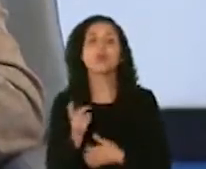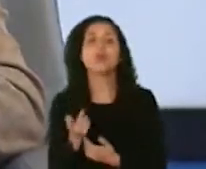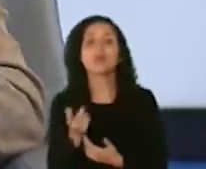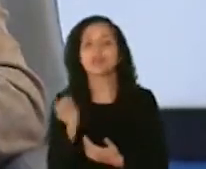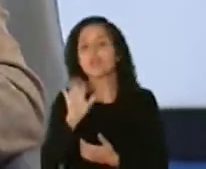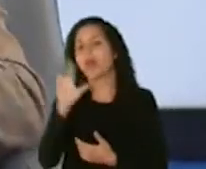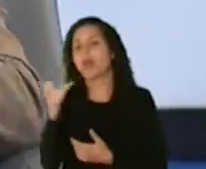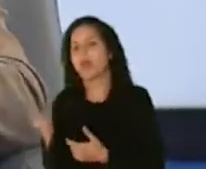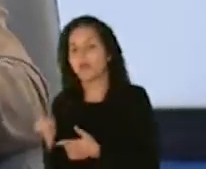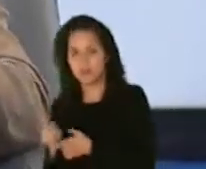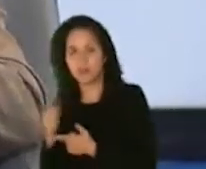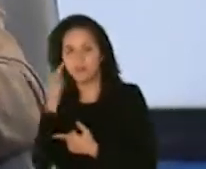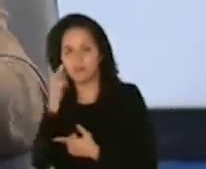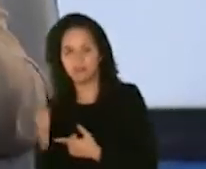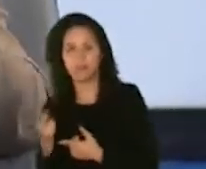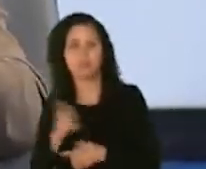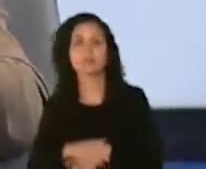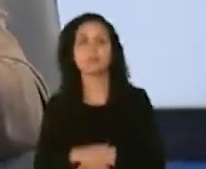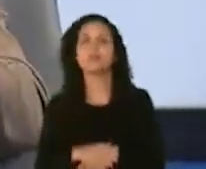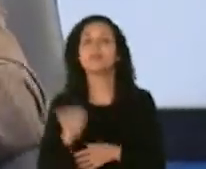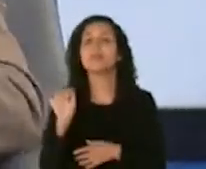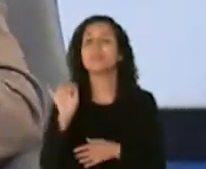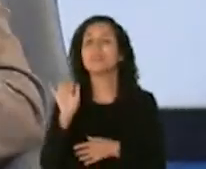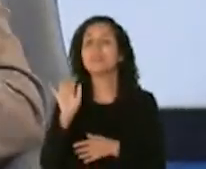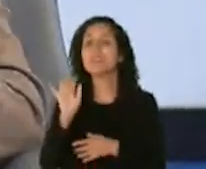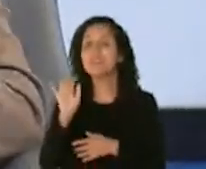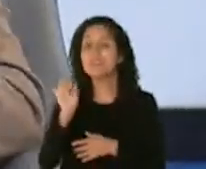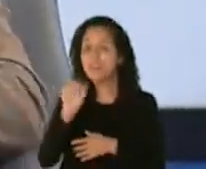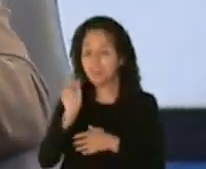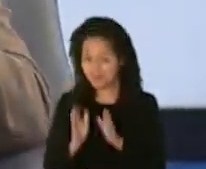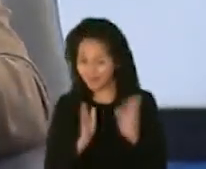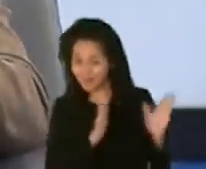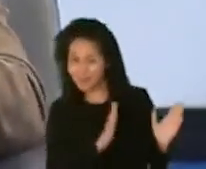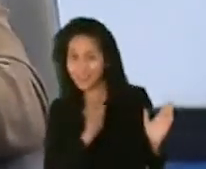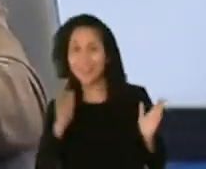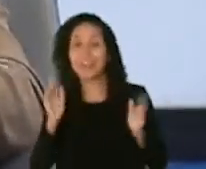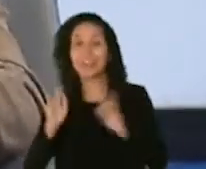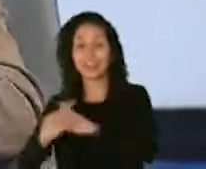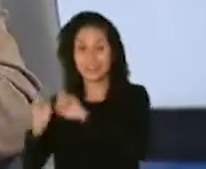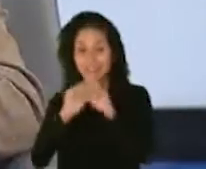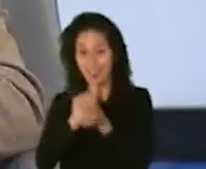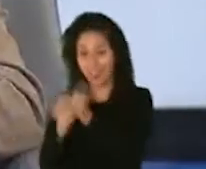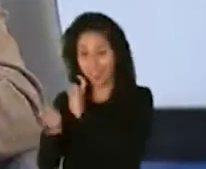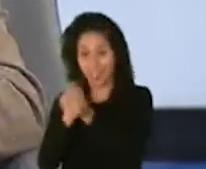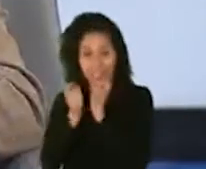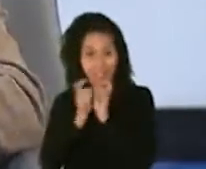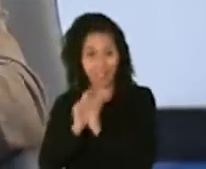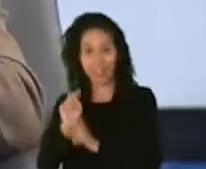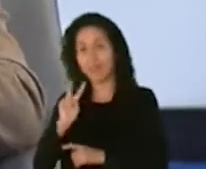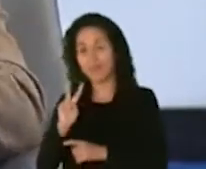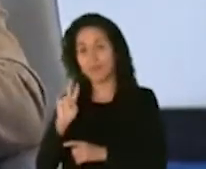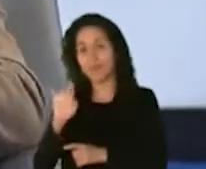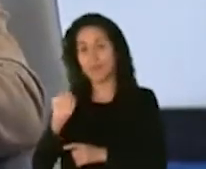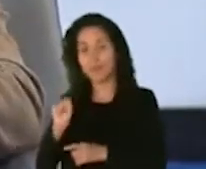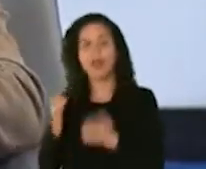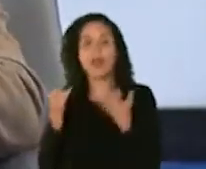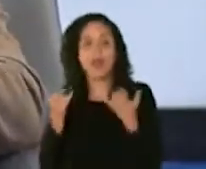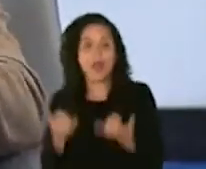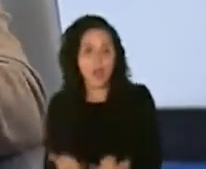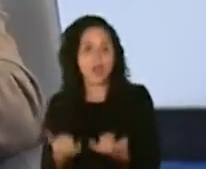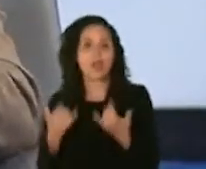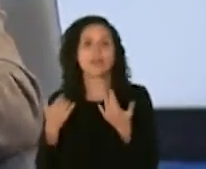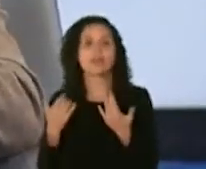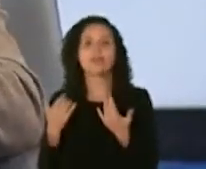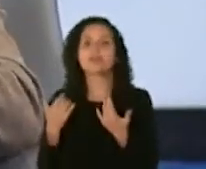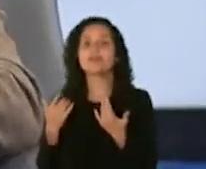las formas recombinantes que pueden haber entre estos virus ya limitan la fabricación de una vacuna porque tendría que tener